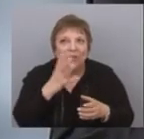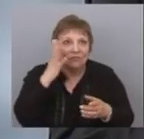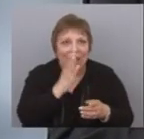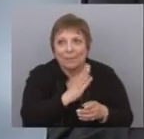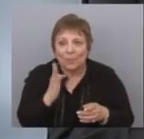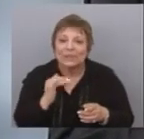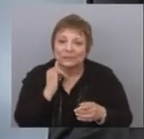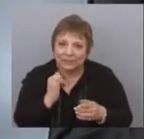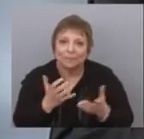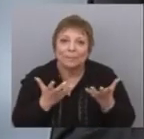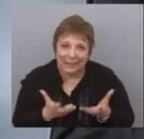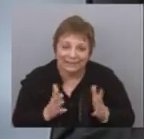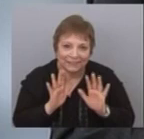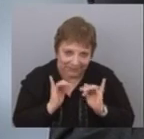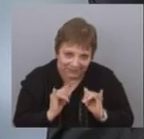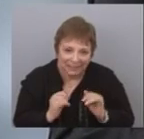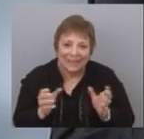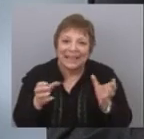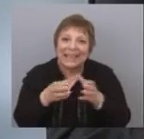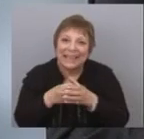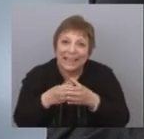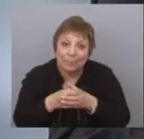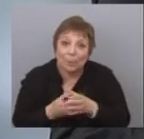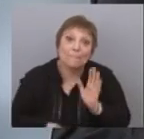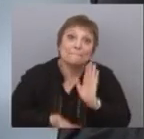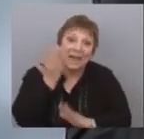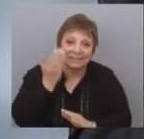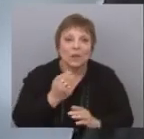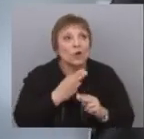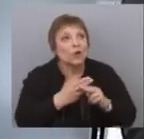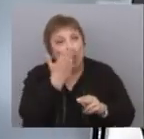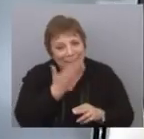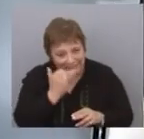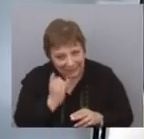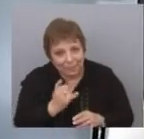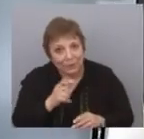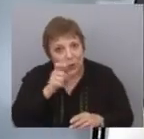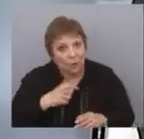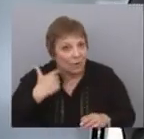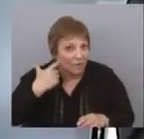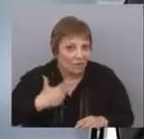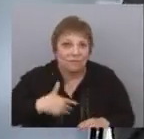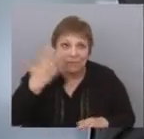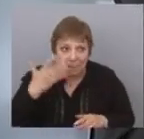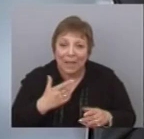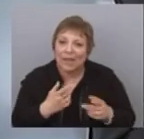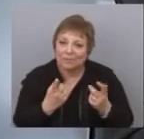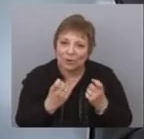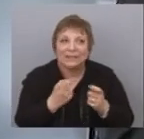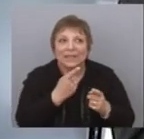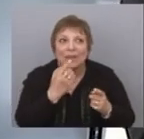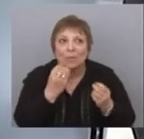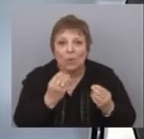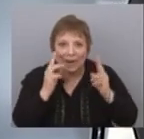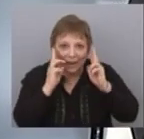que pesan muchísimo, los nombres pesan y los equipos pesan quizá más. Digamos, individualmente nadie es mucha cosa.